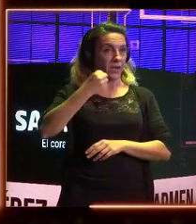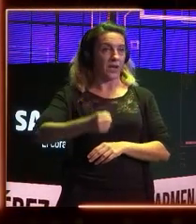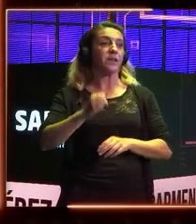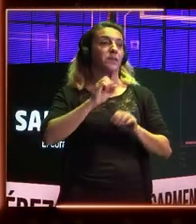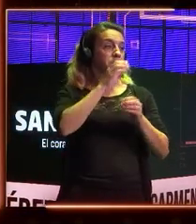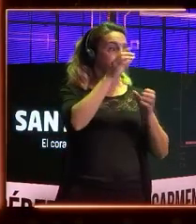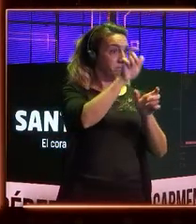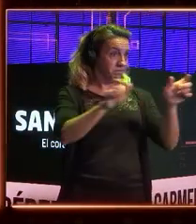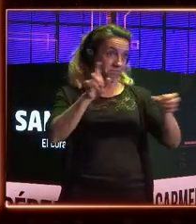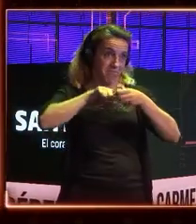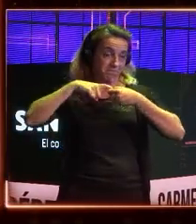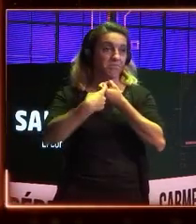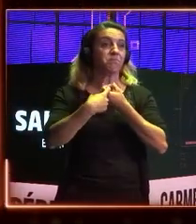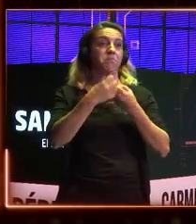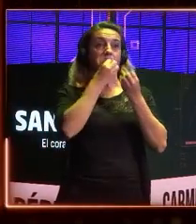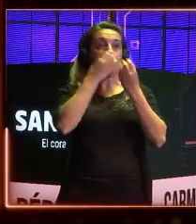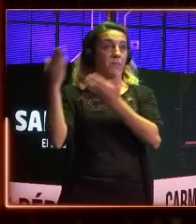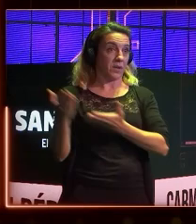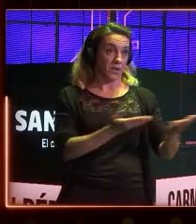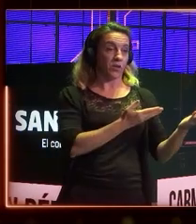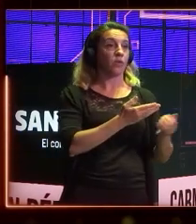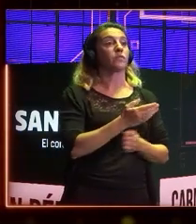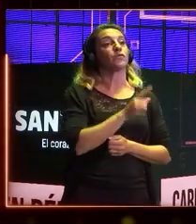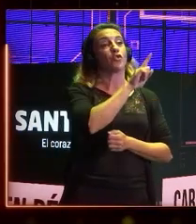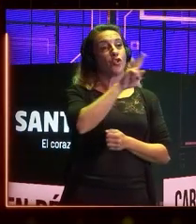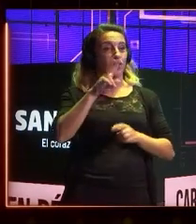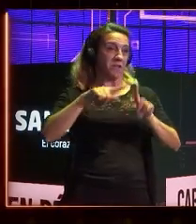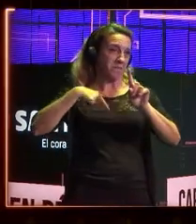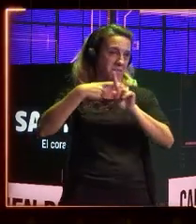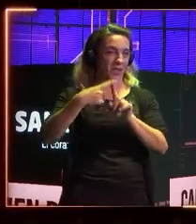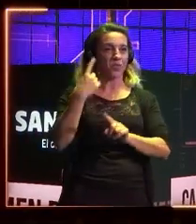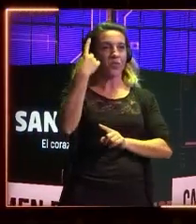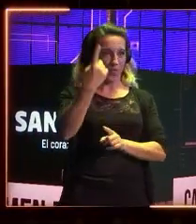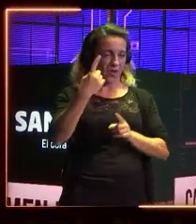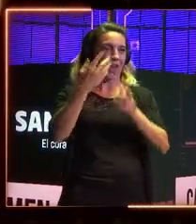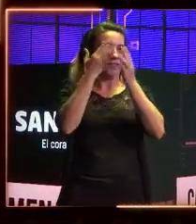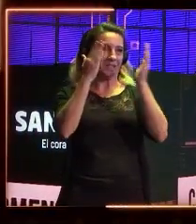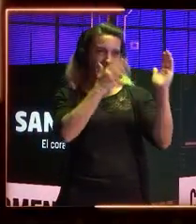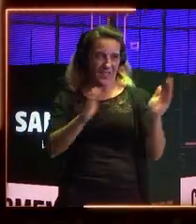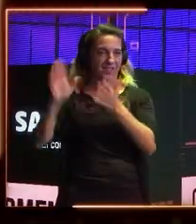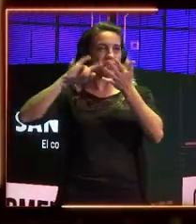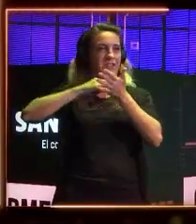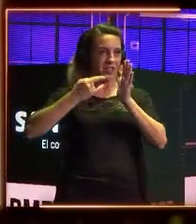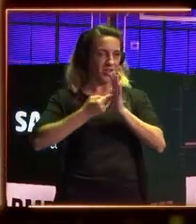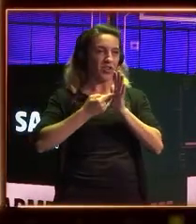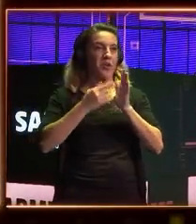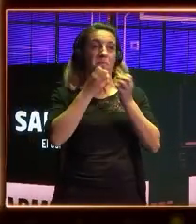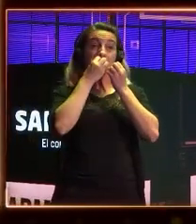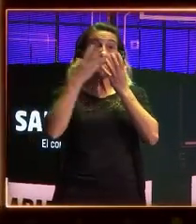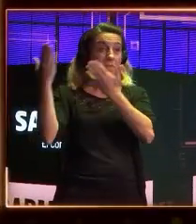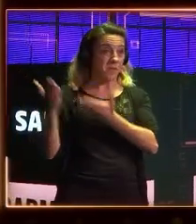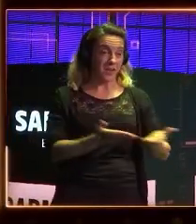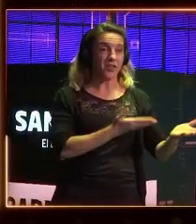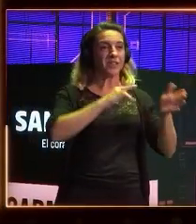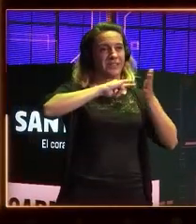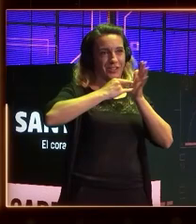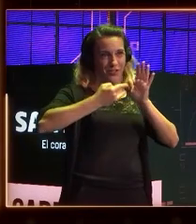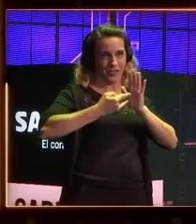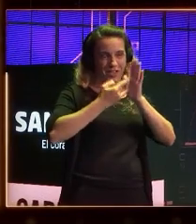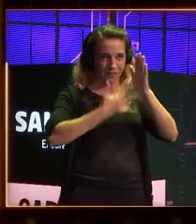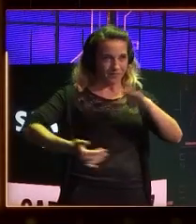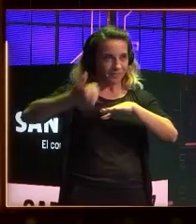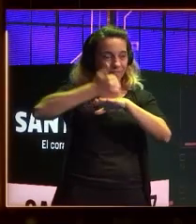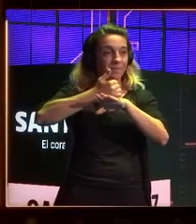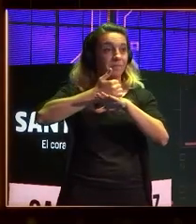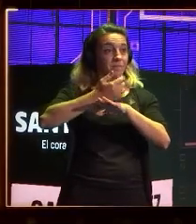a esta 12 más una edición de Tecnológica. Bienvenidos al epicentro de la tecnología. Todos los expertos